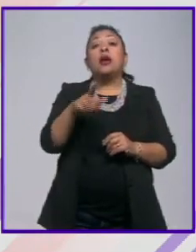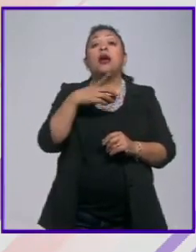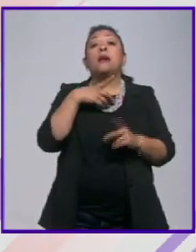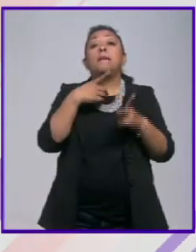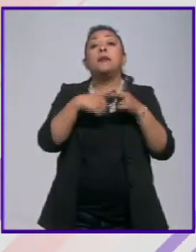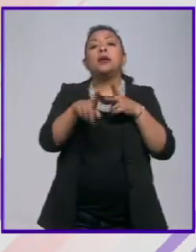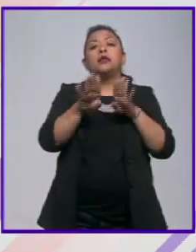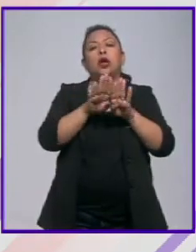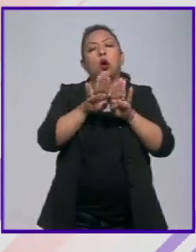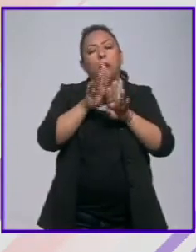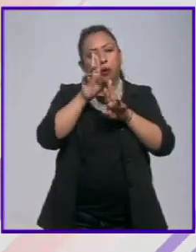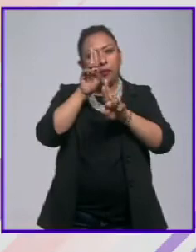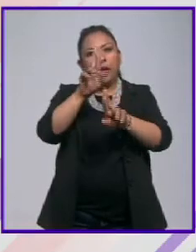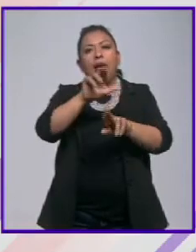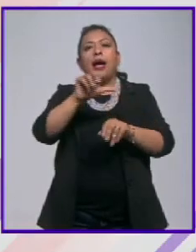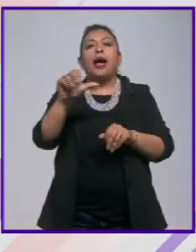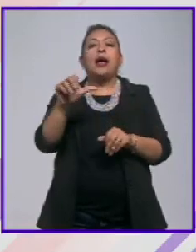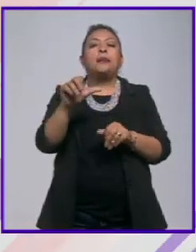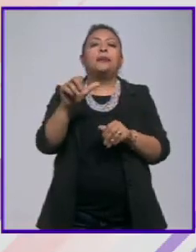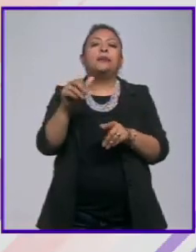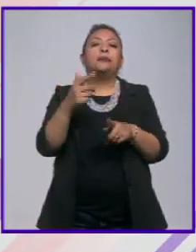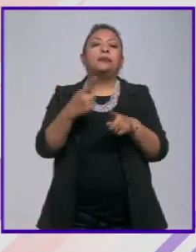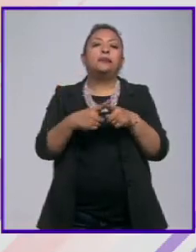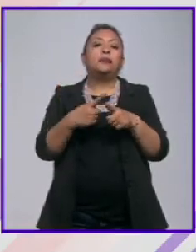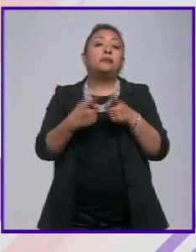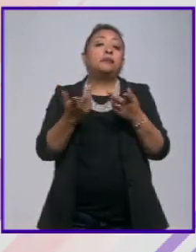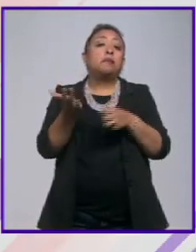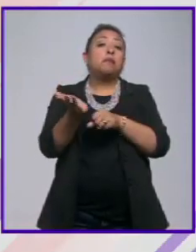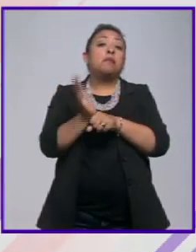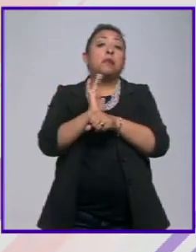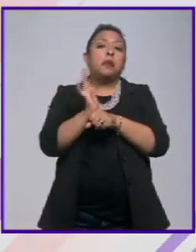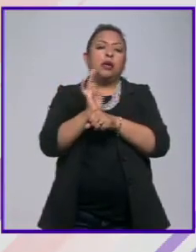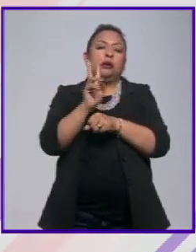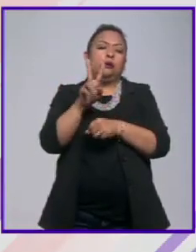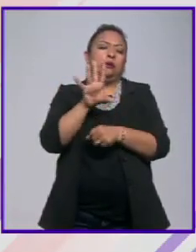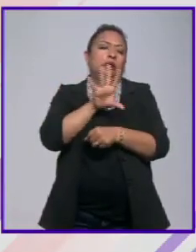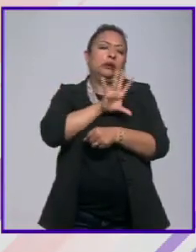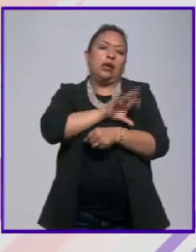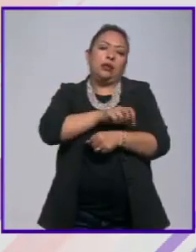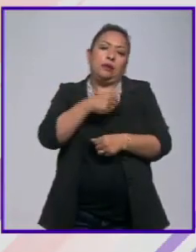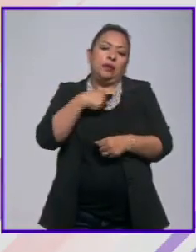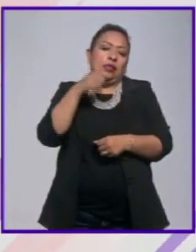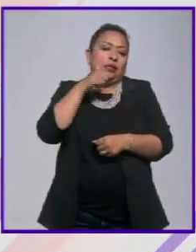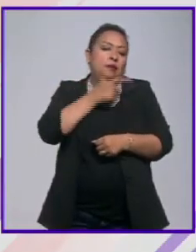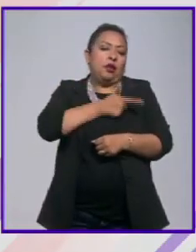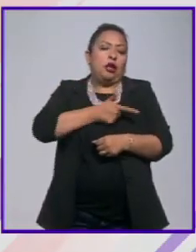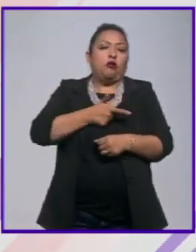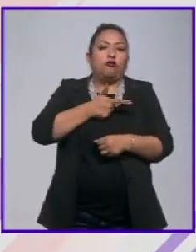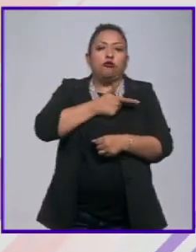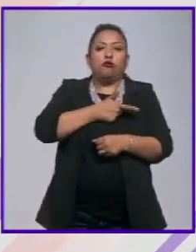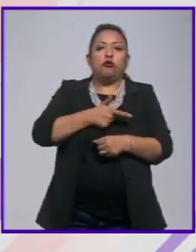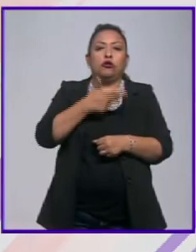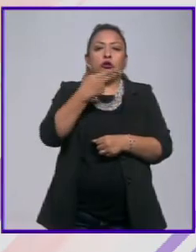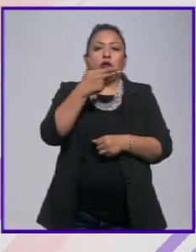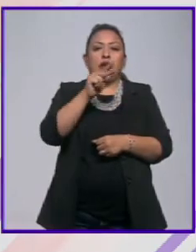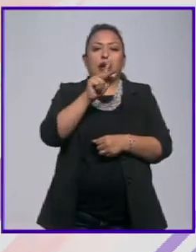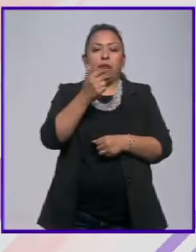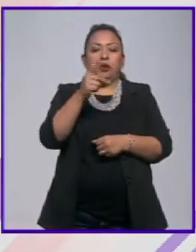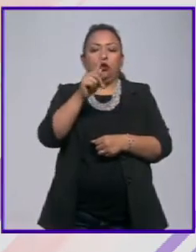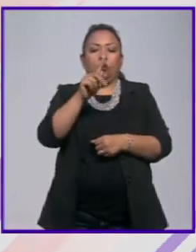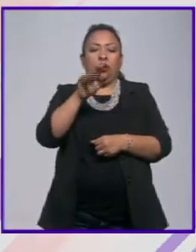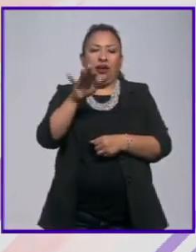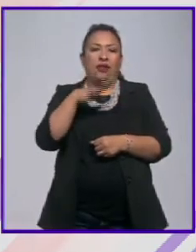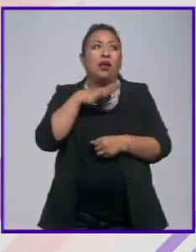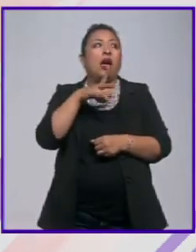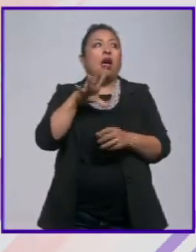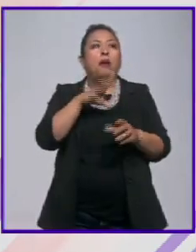como un homenaje a una película que nos encanta y que a mi siempre me ha encantado que es Happy Together de Wong Karwai